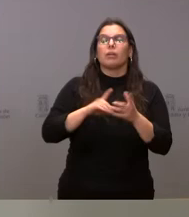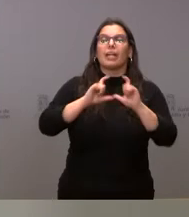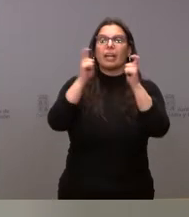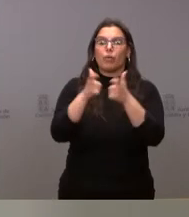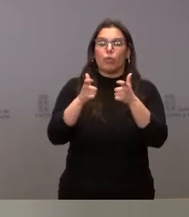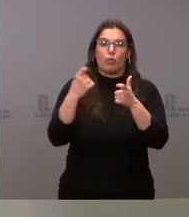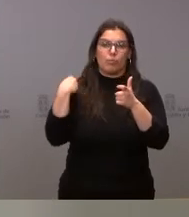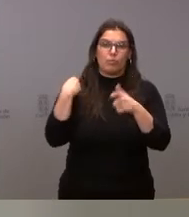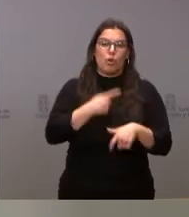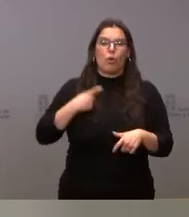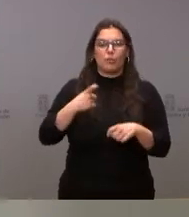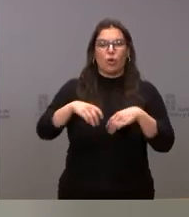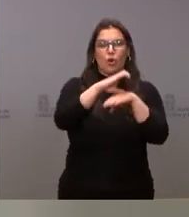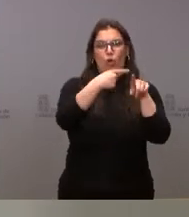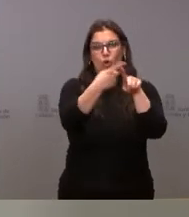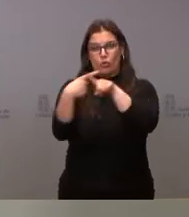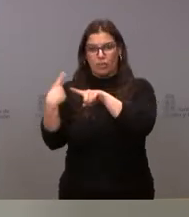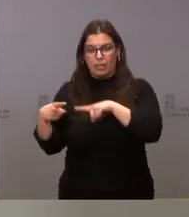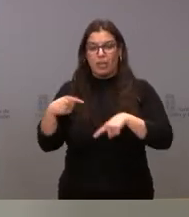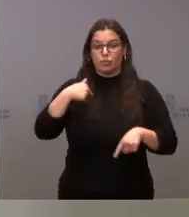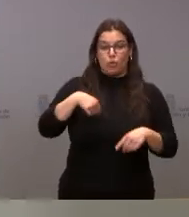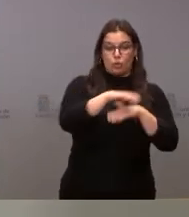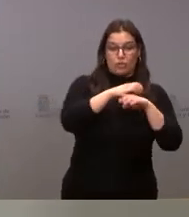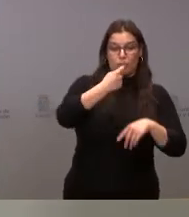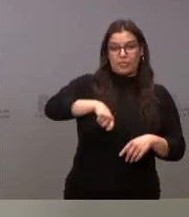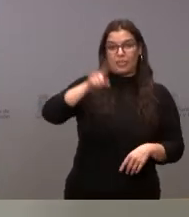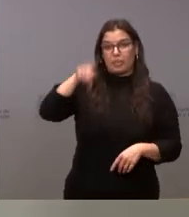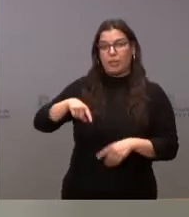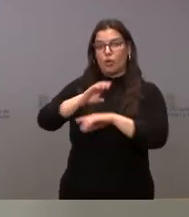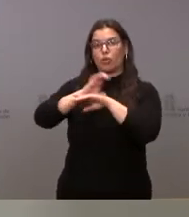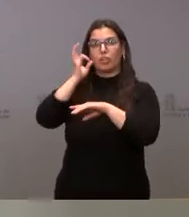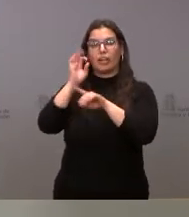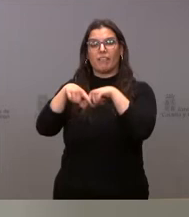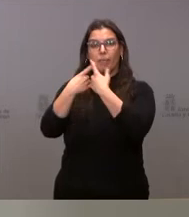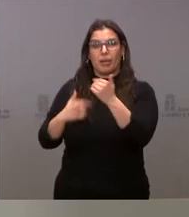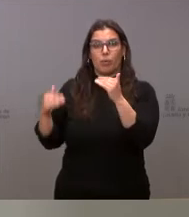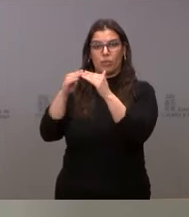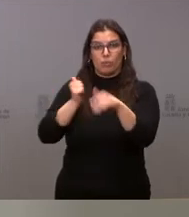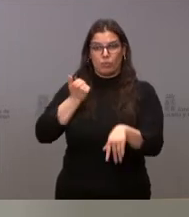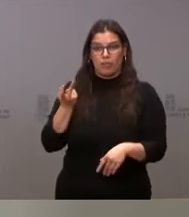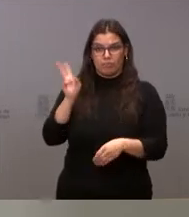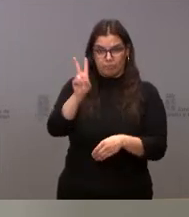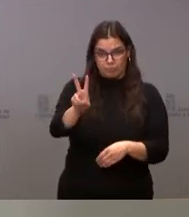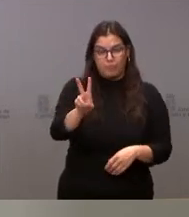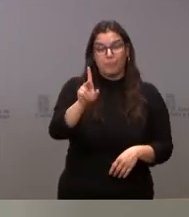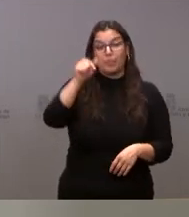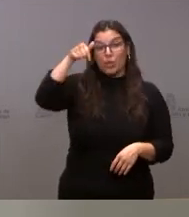dio cuenta tanto el consejero de Presidencia como la consejera de Familia de Igualdad de Oportunidades. Y hoy mismo, además de esta